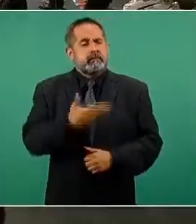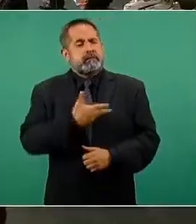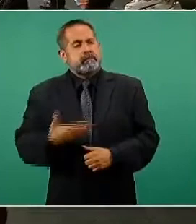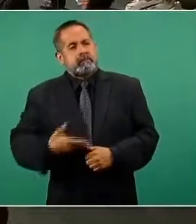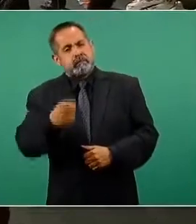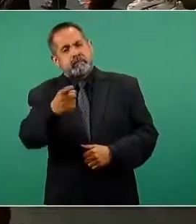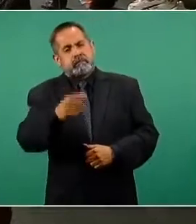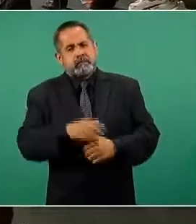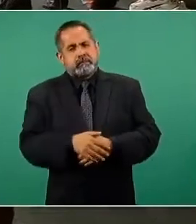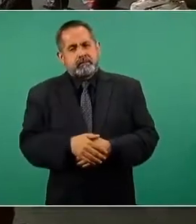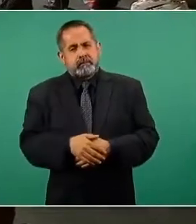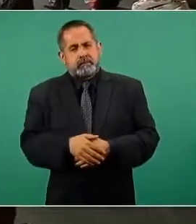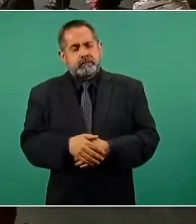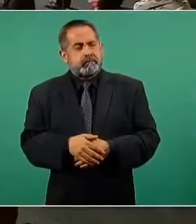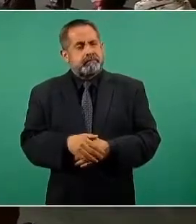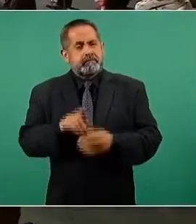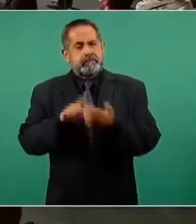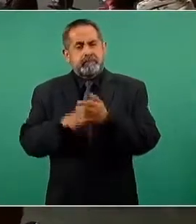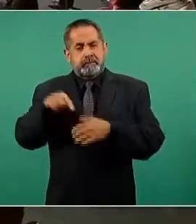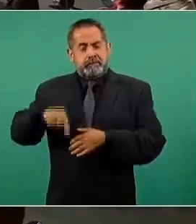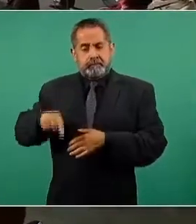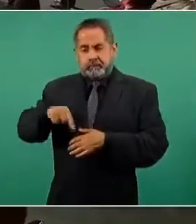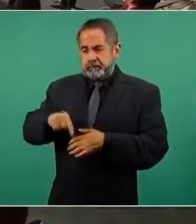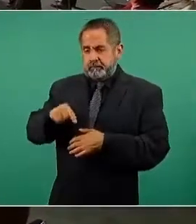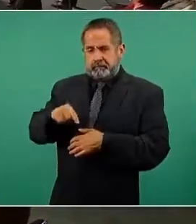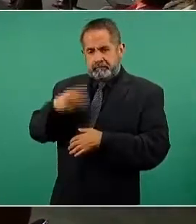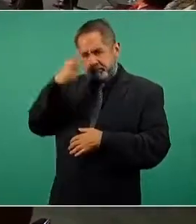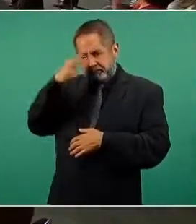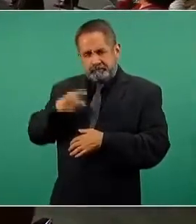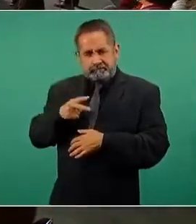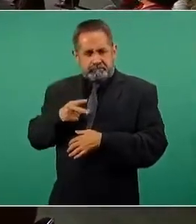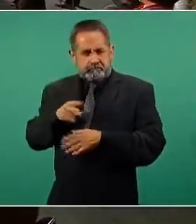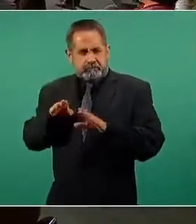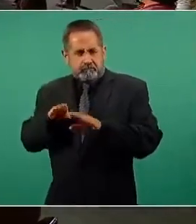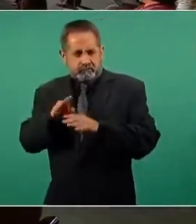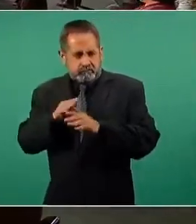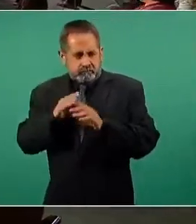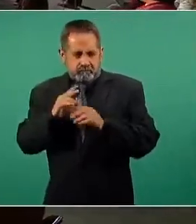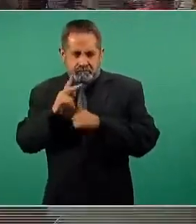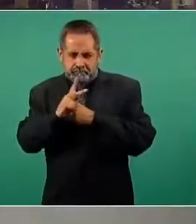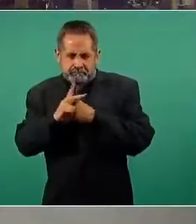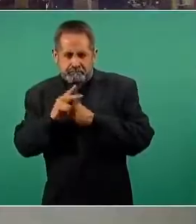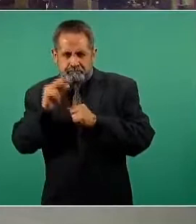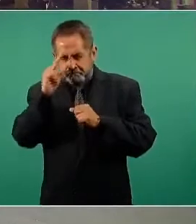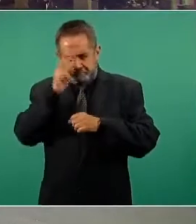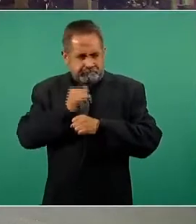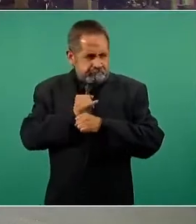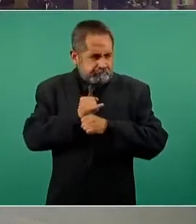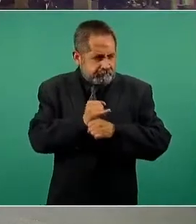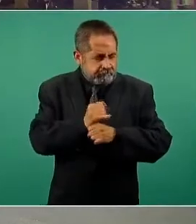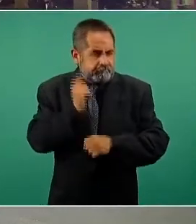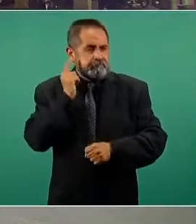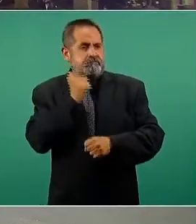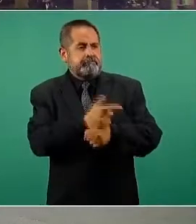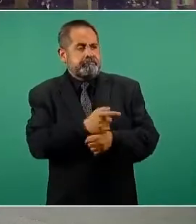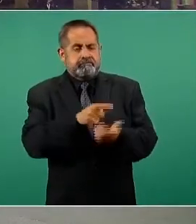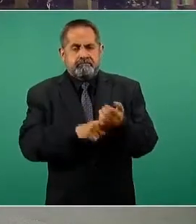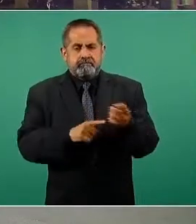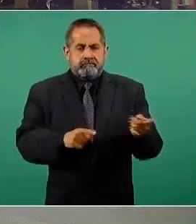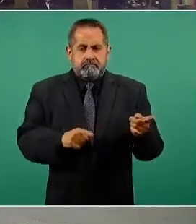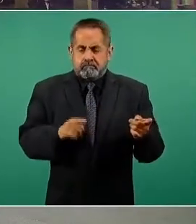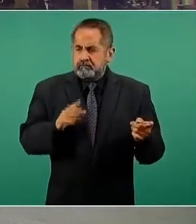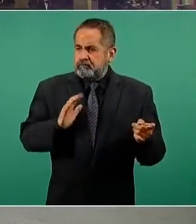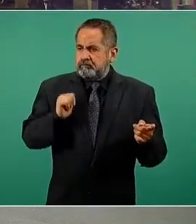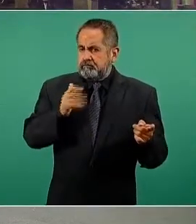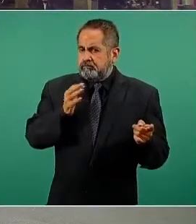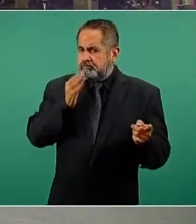Los sistemas de inteligencia del país tocando el tema de estrategia golpista que acaba de mencionar, ¿no le han